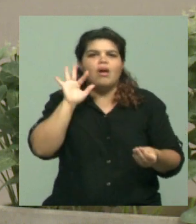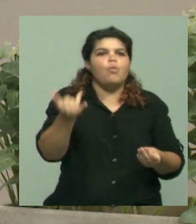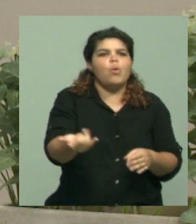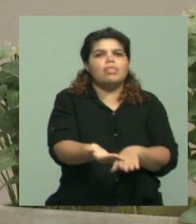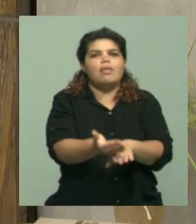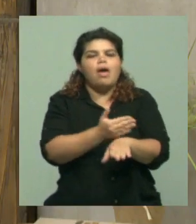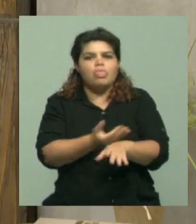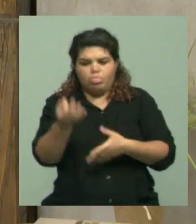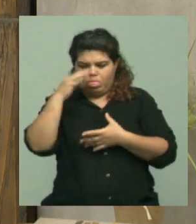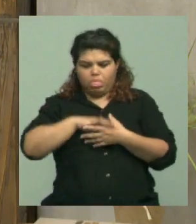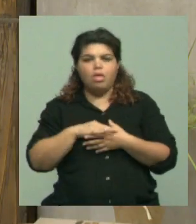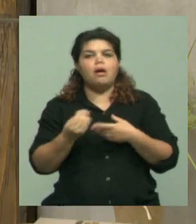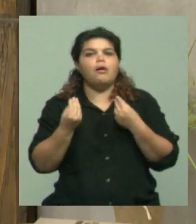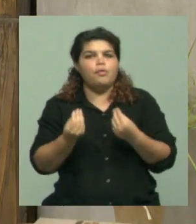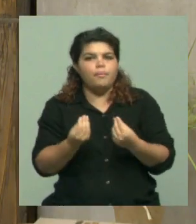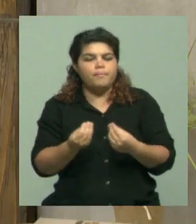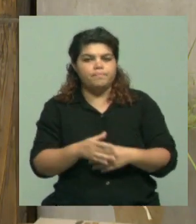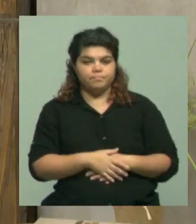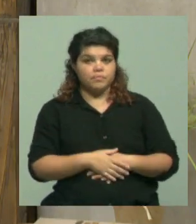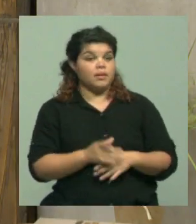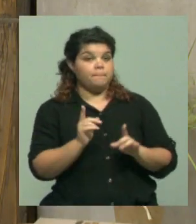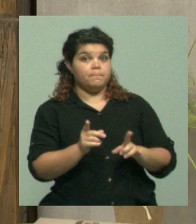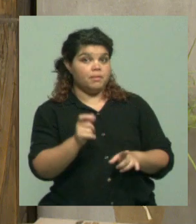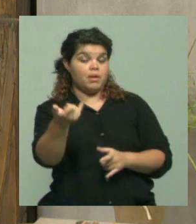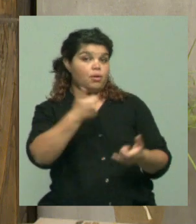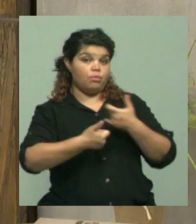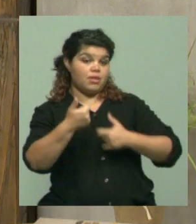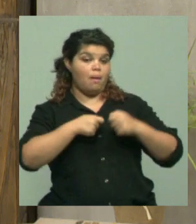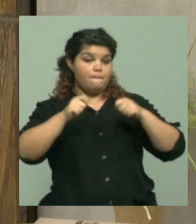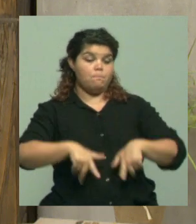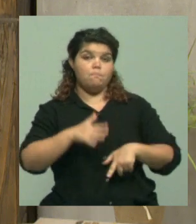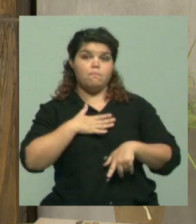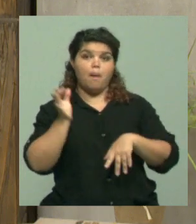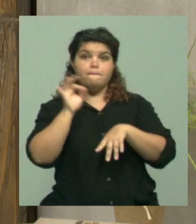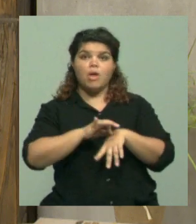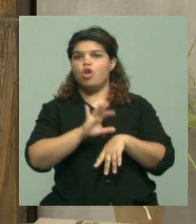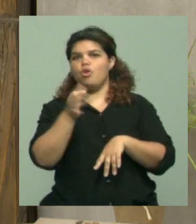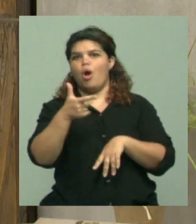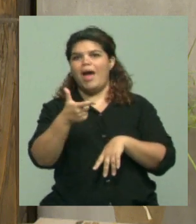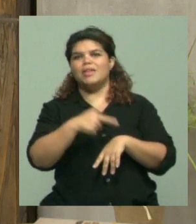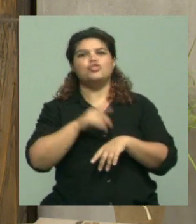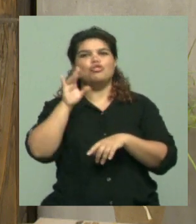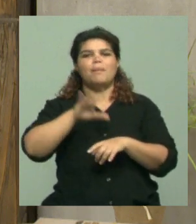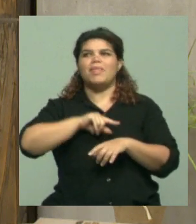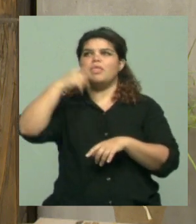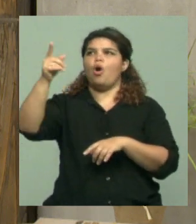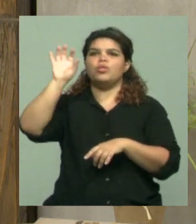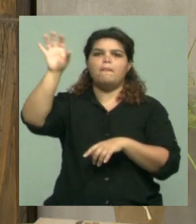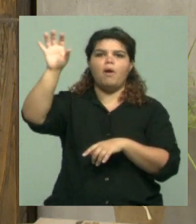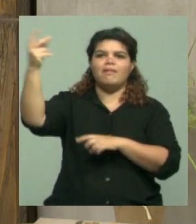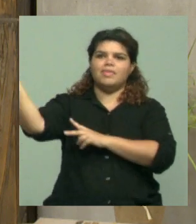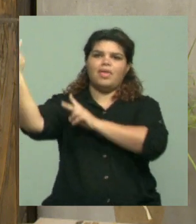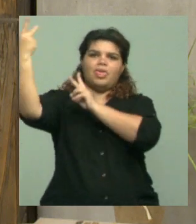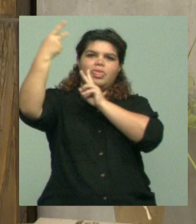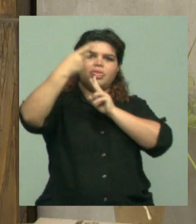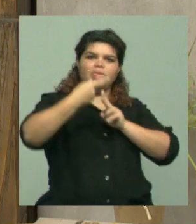se trabaja en Mendoza en relación a esto. Estos casos que tenemos, como bien dijiste, no son autóctonos, sino que se debe a migraciones poblacionales, generalmente estamos muy relacionados por